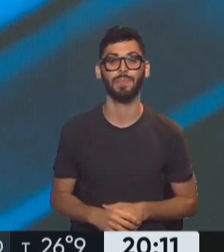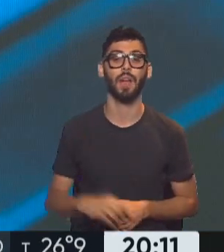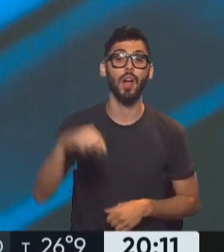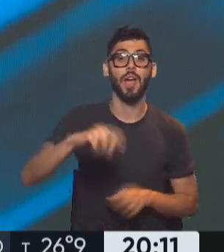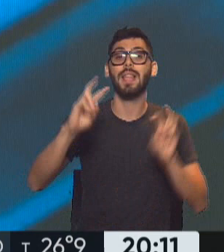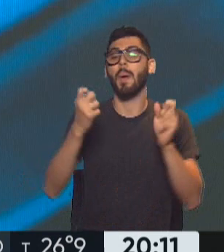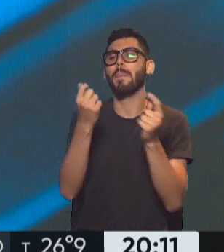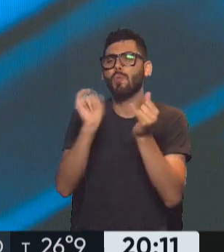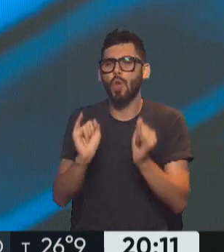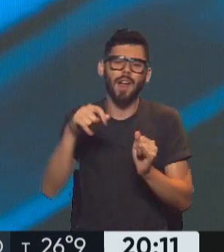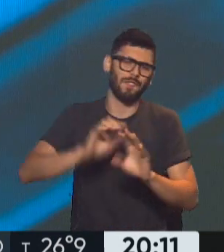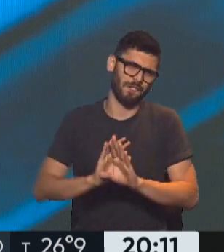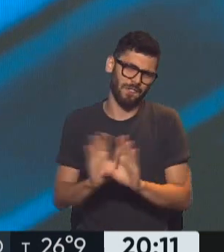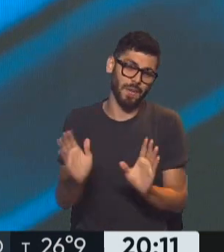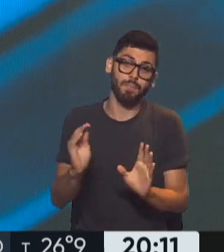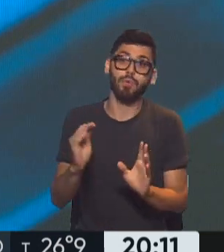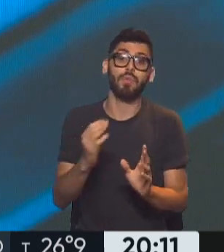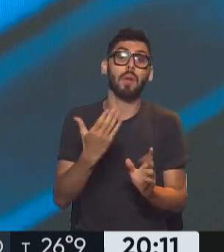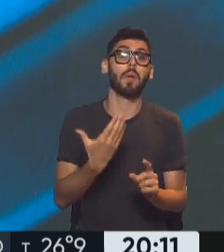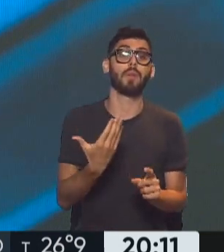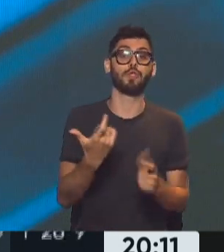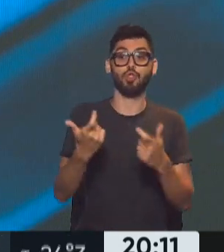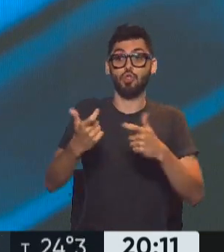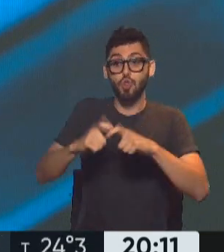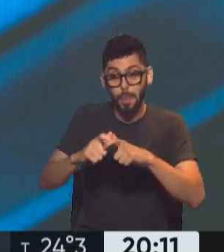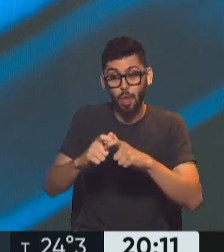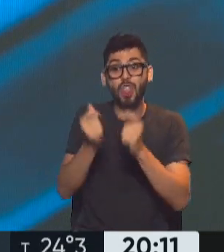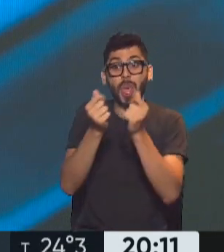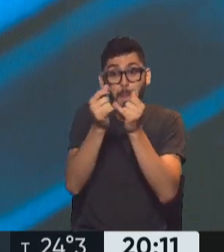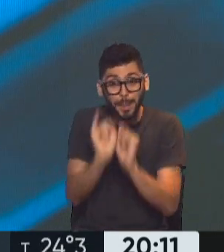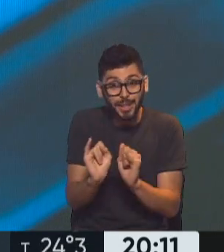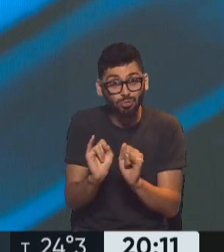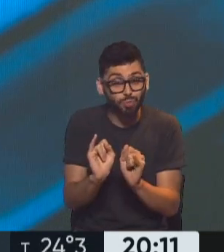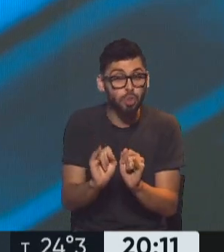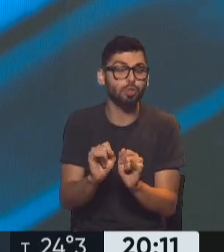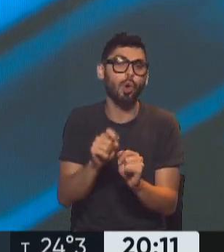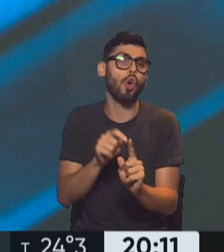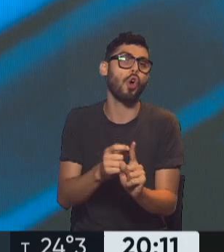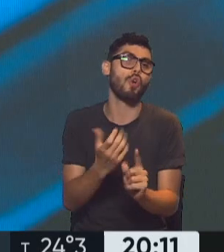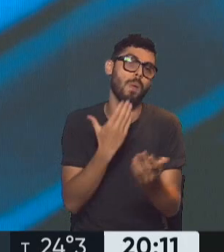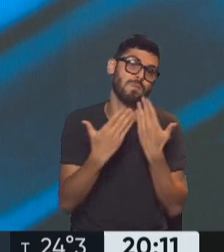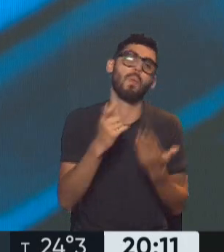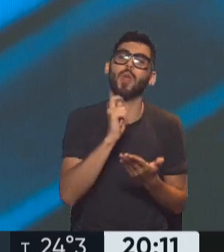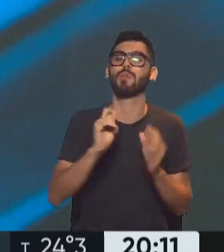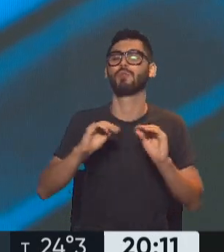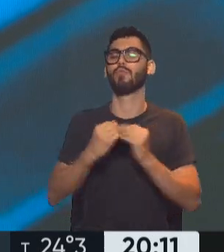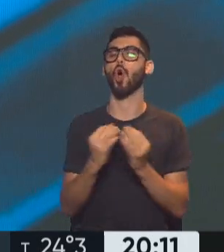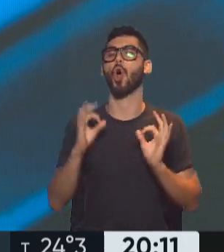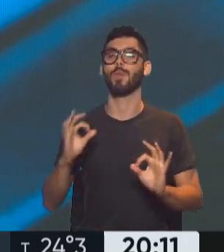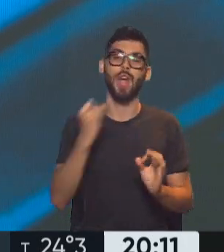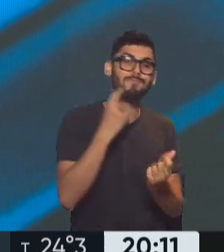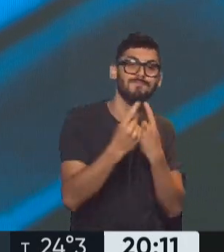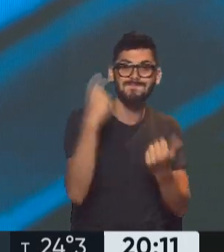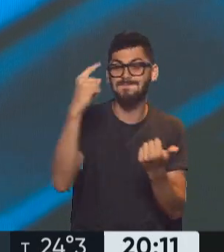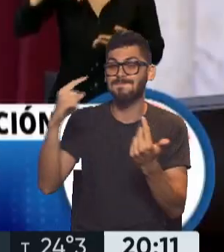con el tema presupuesto porque pudimos hablar con el presidente de la Comisión de Presupuestos para que tengamos un buen cierre desde lo periodístico completo, ya desde todas las